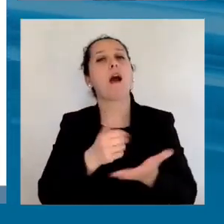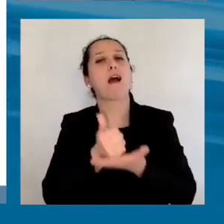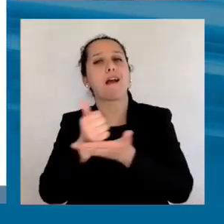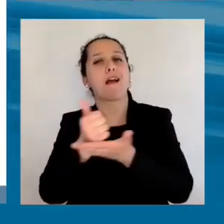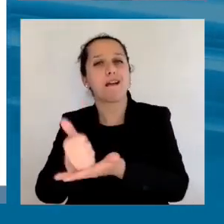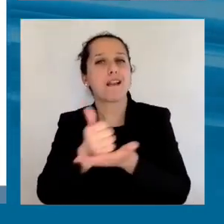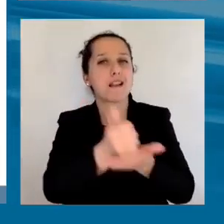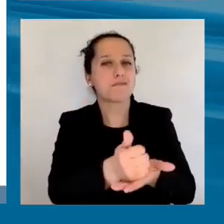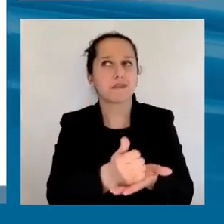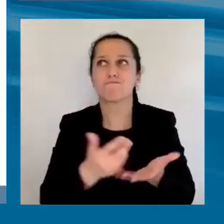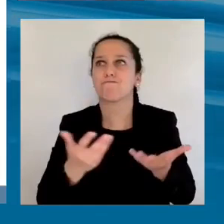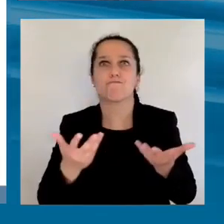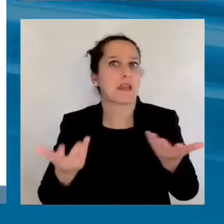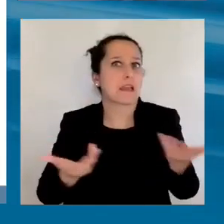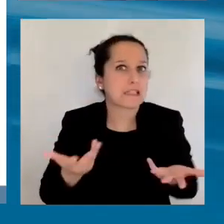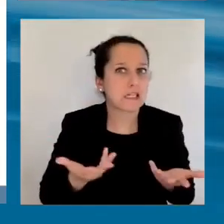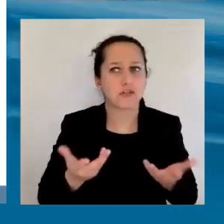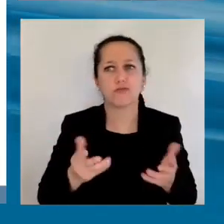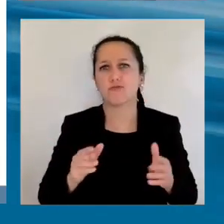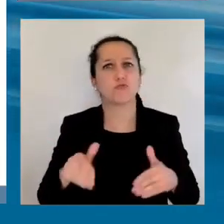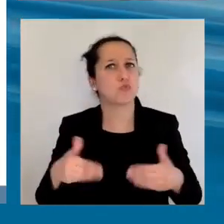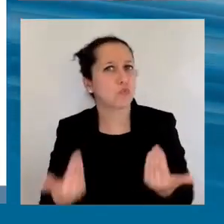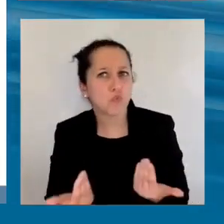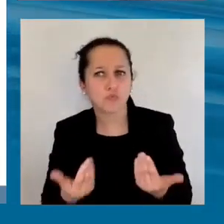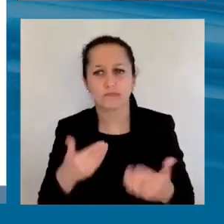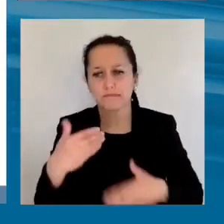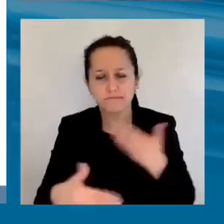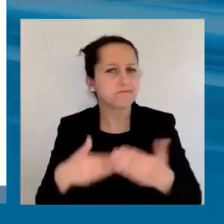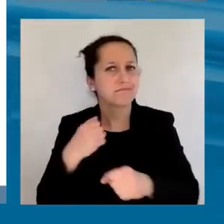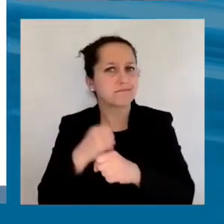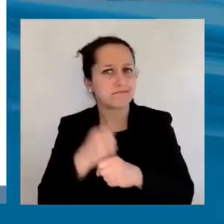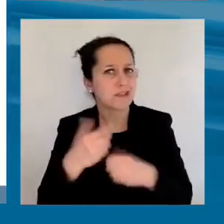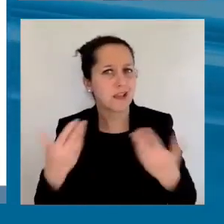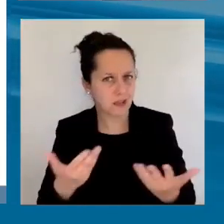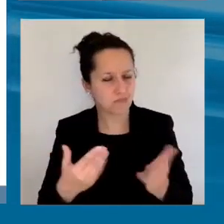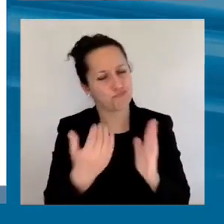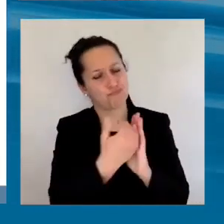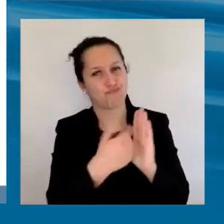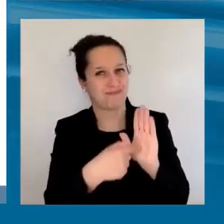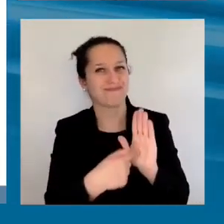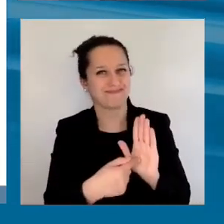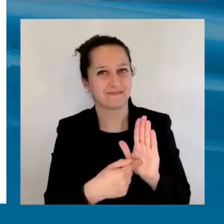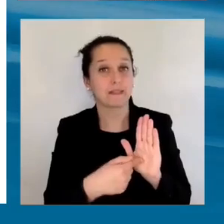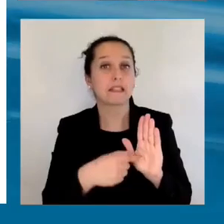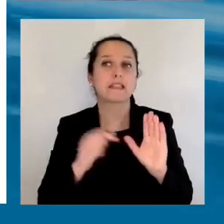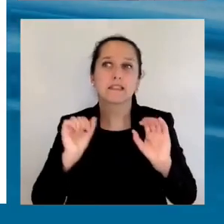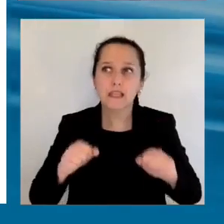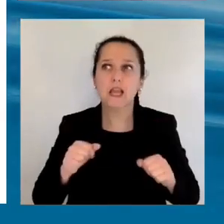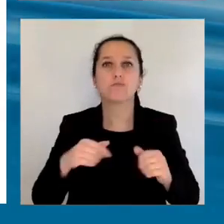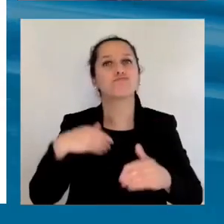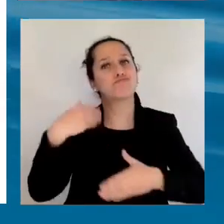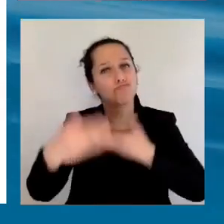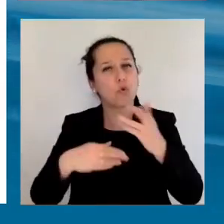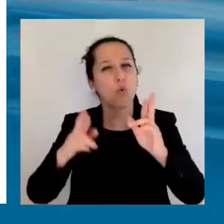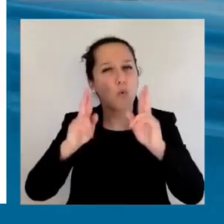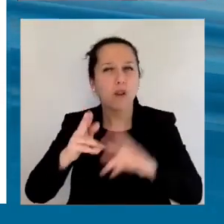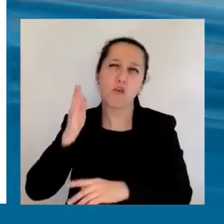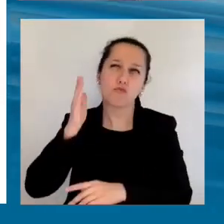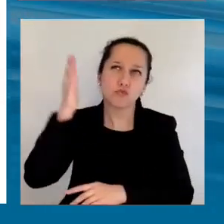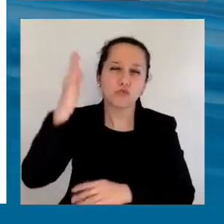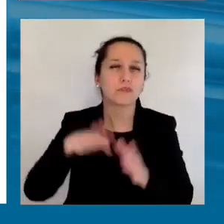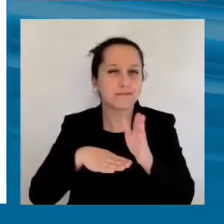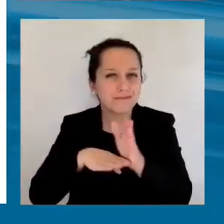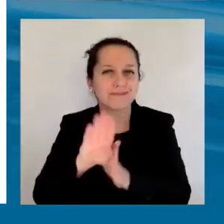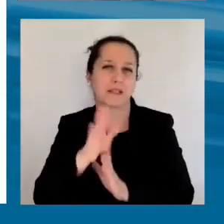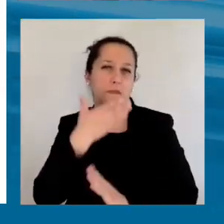los que, los como, como anuncié en mis palabras, construir un futuro mejor. La estructura de la